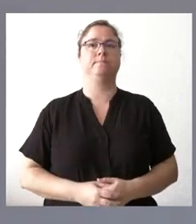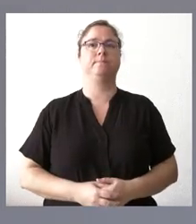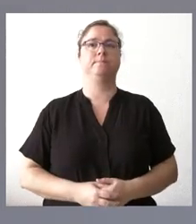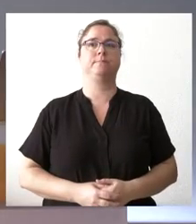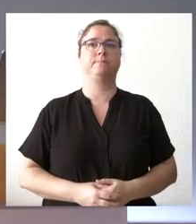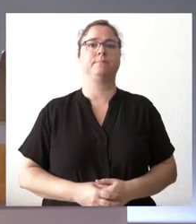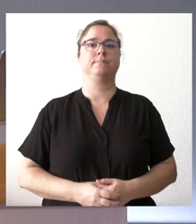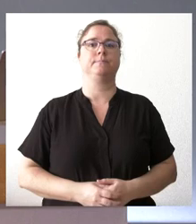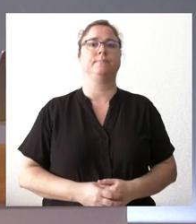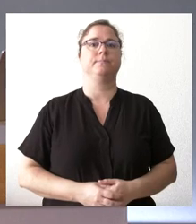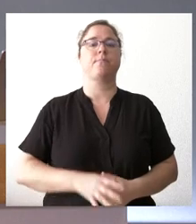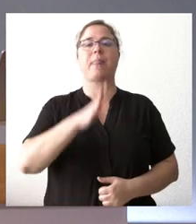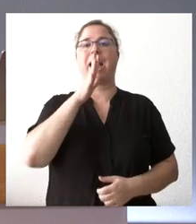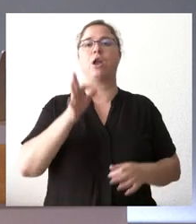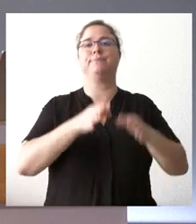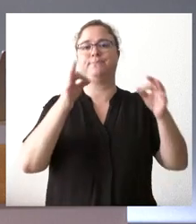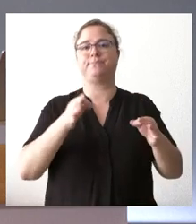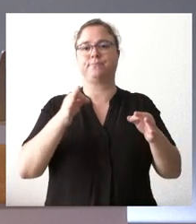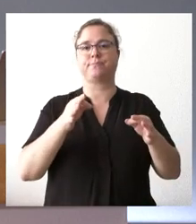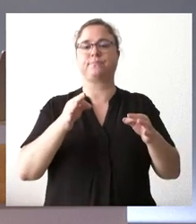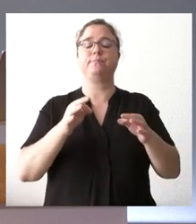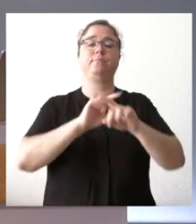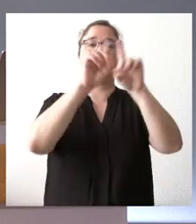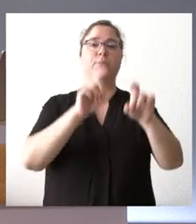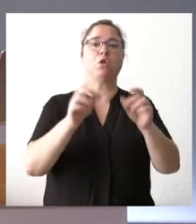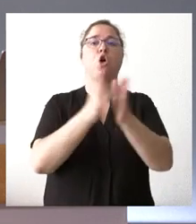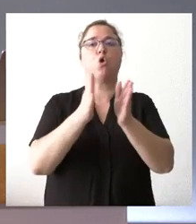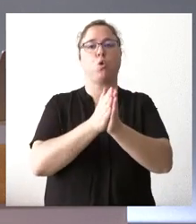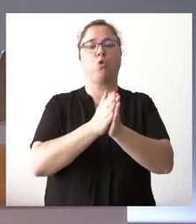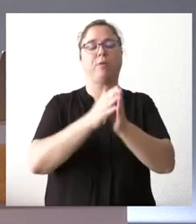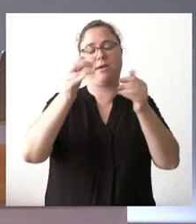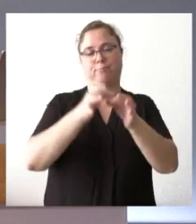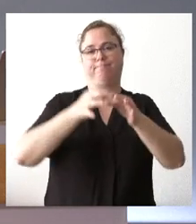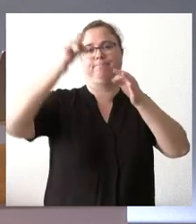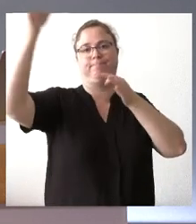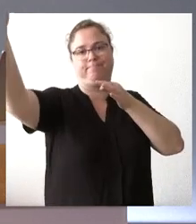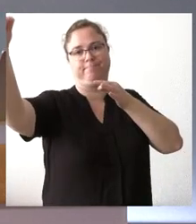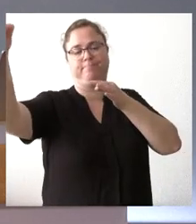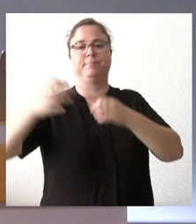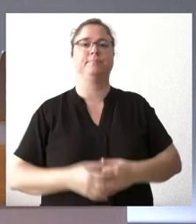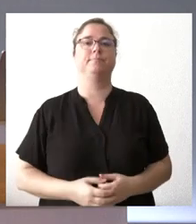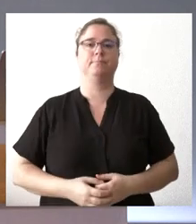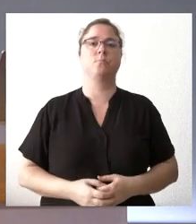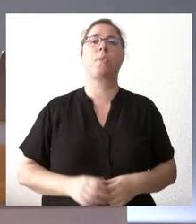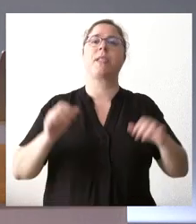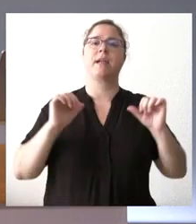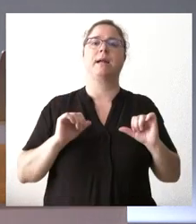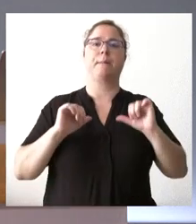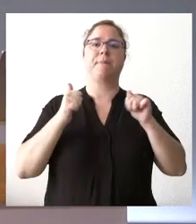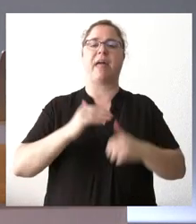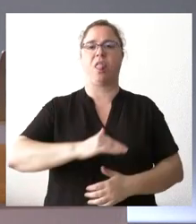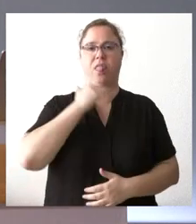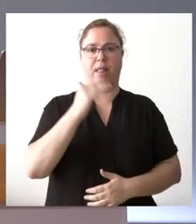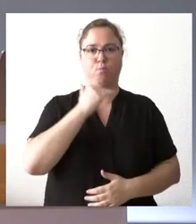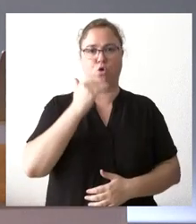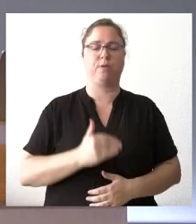Vamos a abrir aquí como siempre un turno de preguntas con nuestros compañeros que nos siguen por vía telemática. Lo vamos a iniciar en Zamora